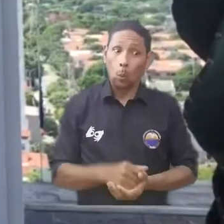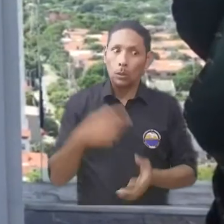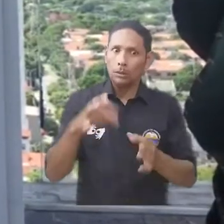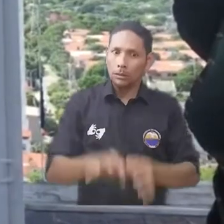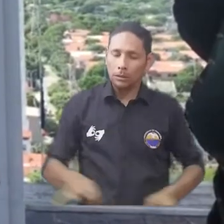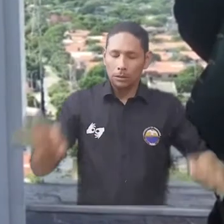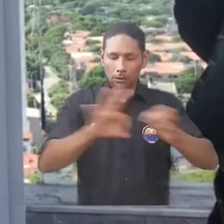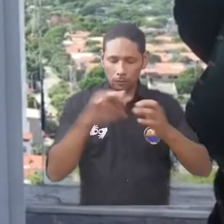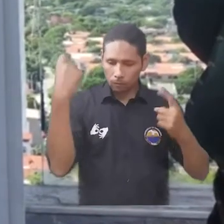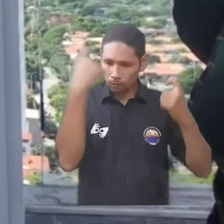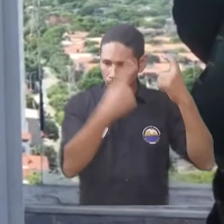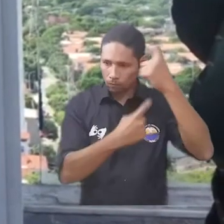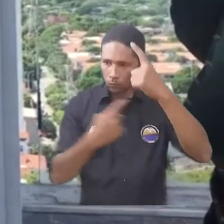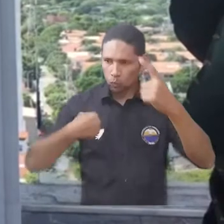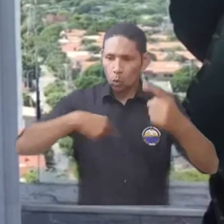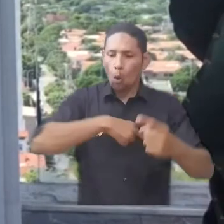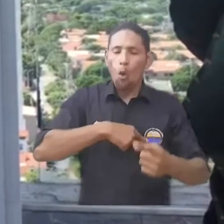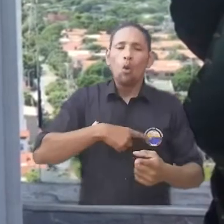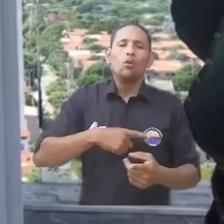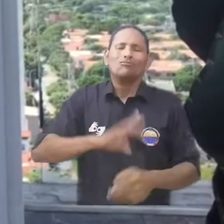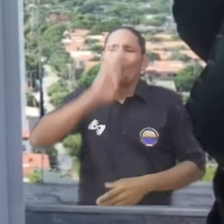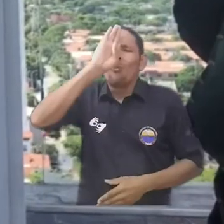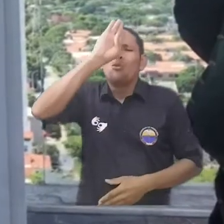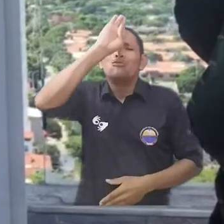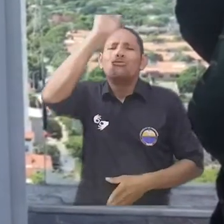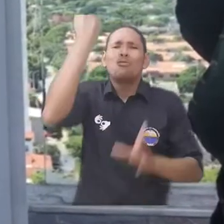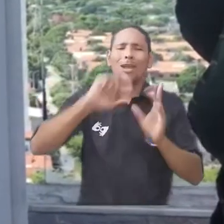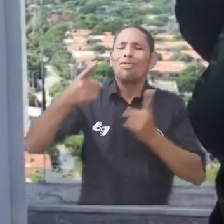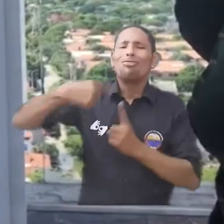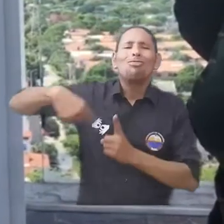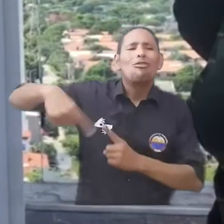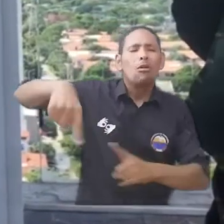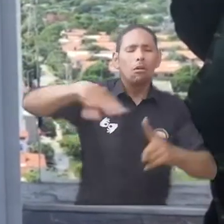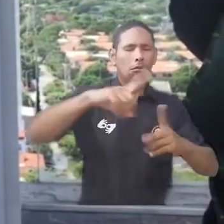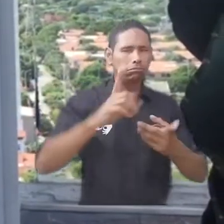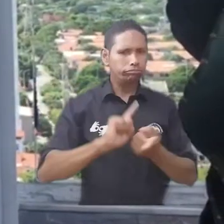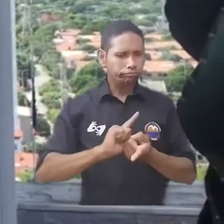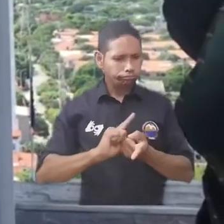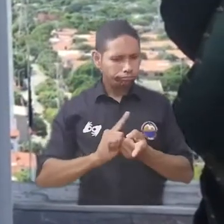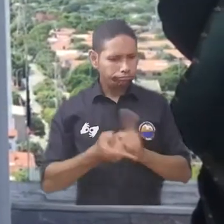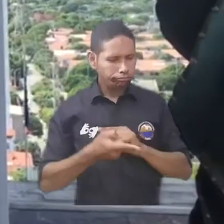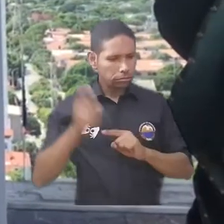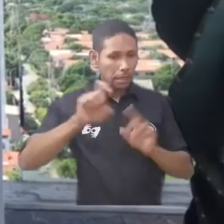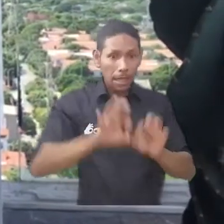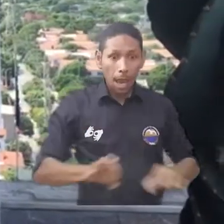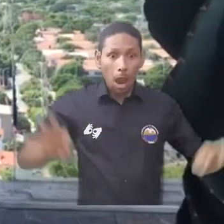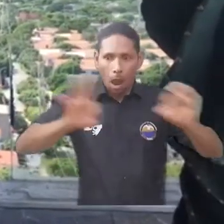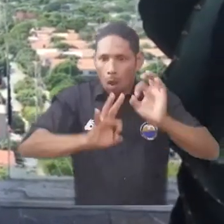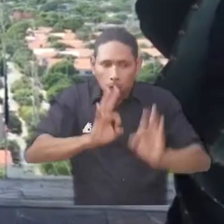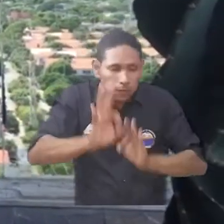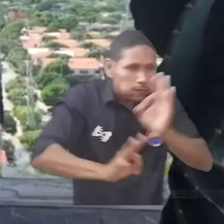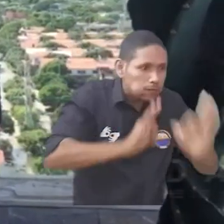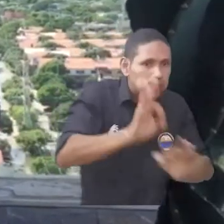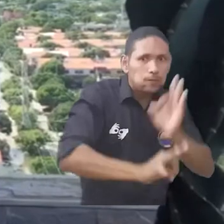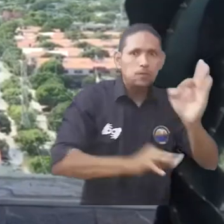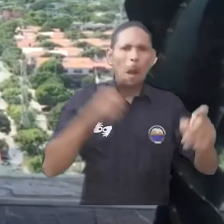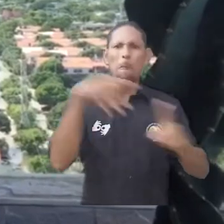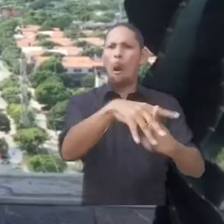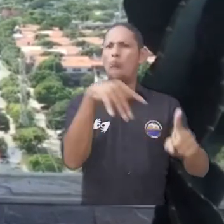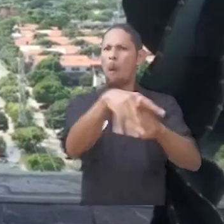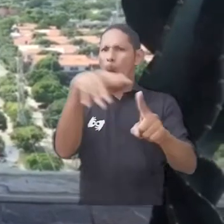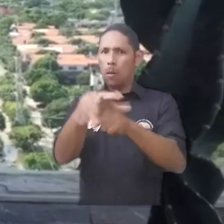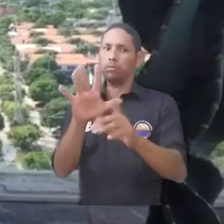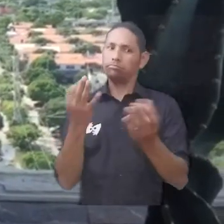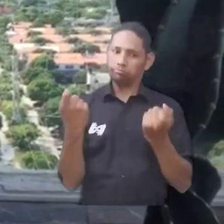turísticas que venimos llevando a cabo. Es necesario implementar un enfoque más sostenible y menos masivo. Y para poder implementar ese